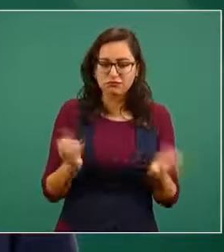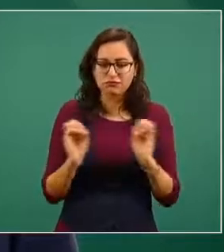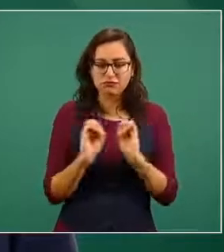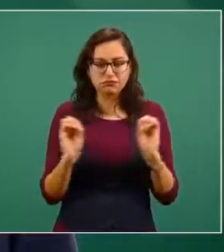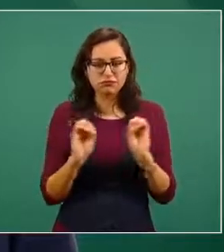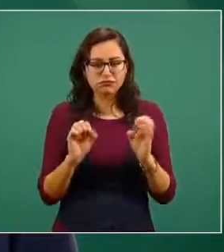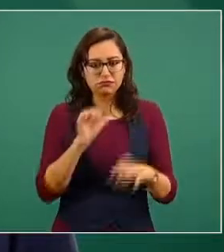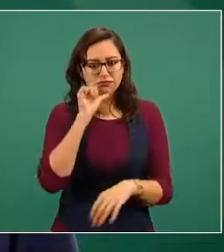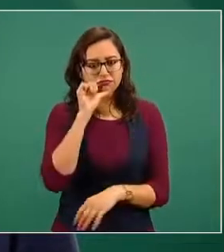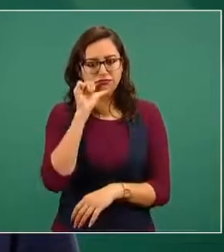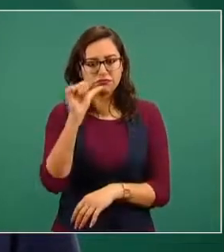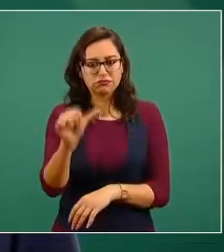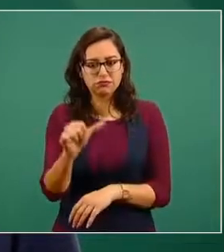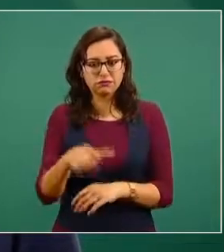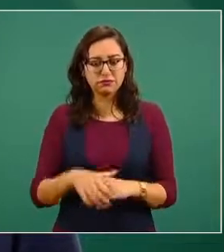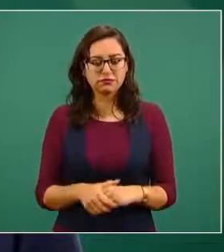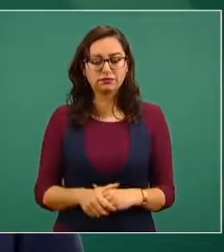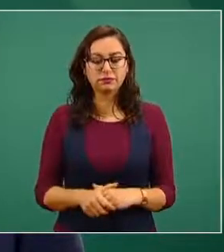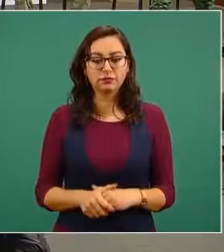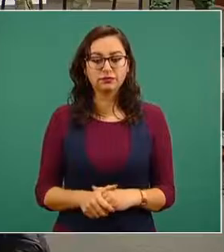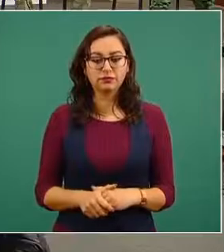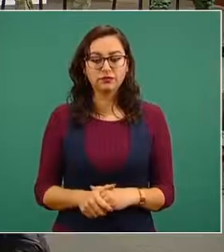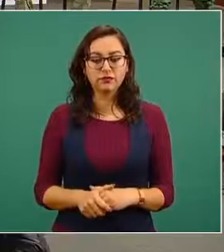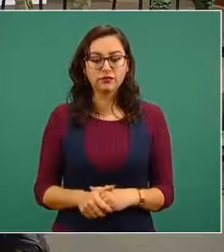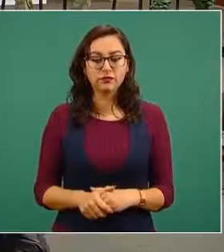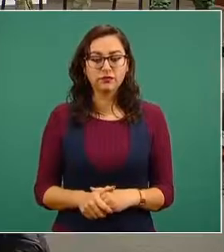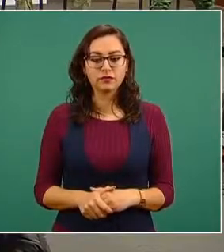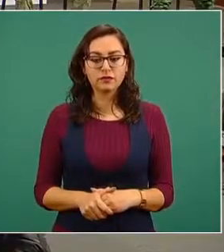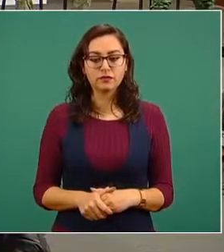contra del general Cienfuegos.